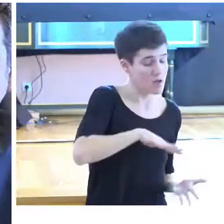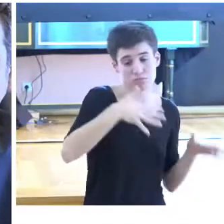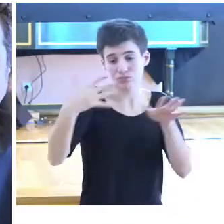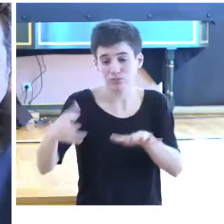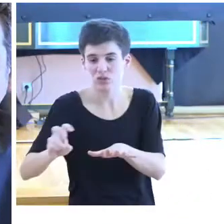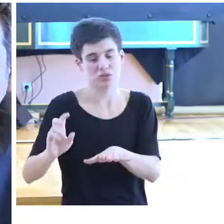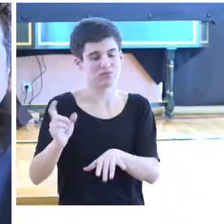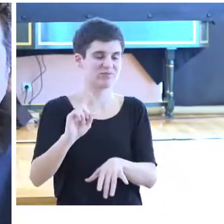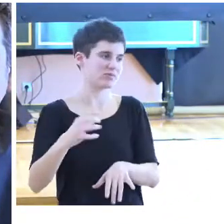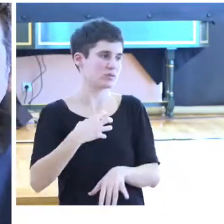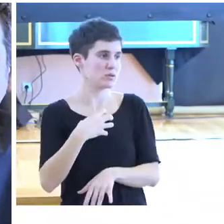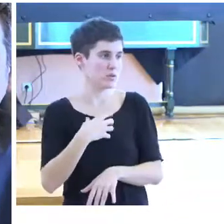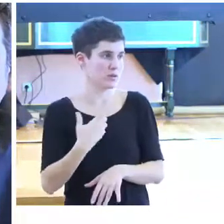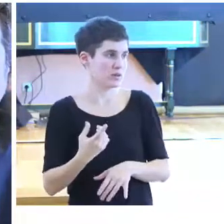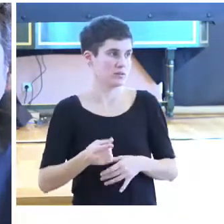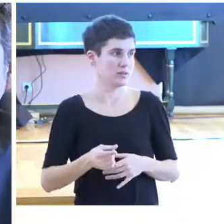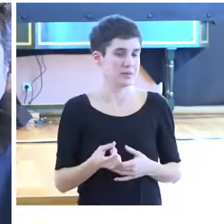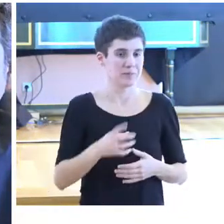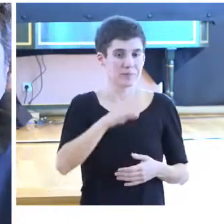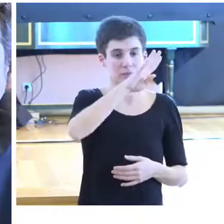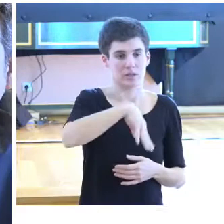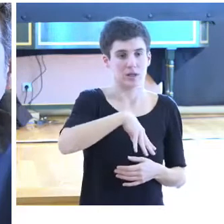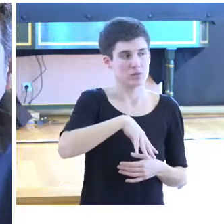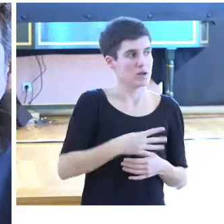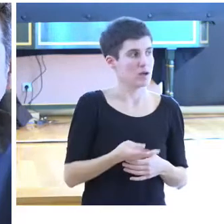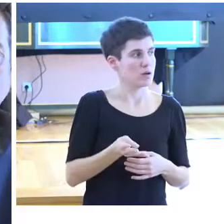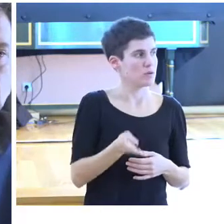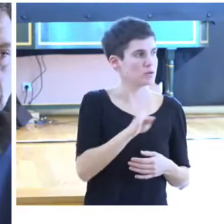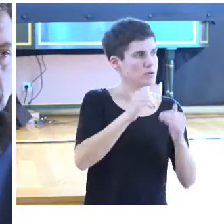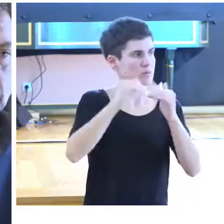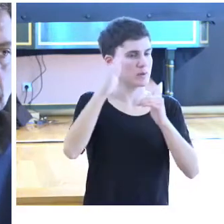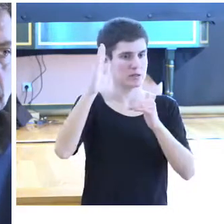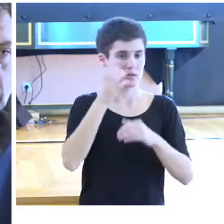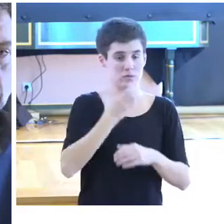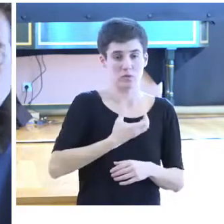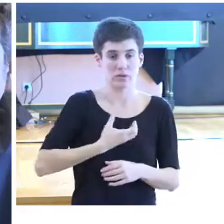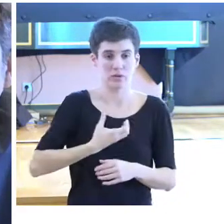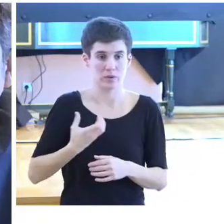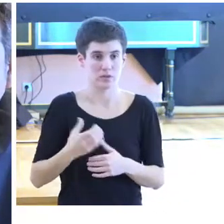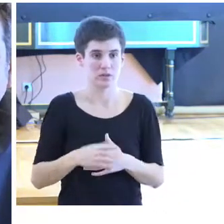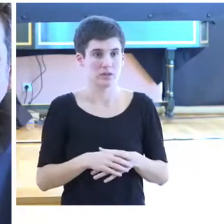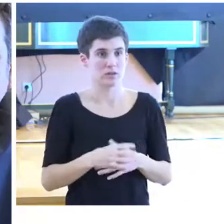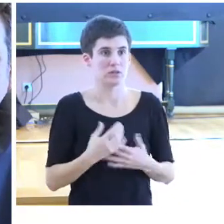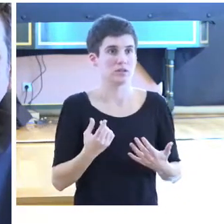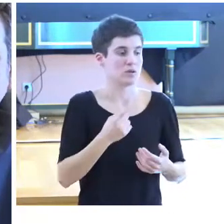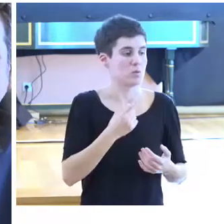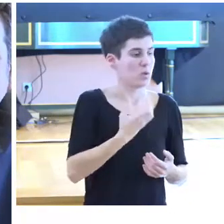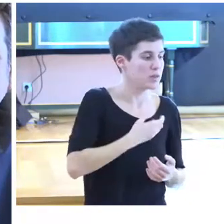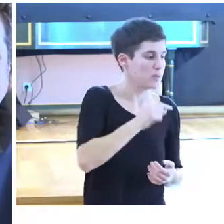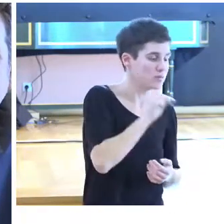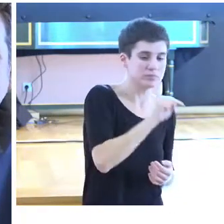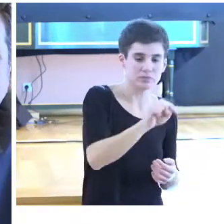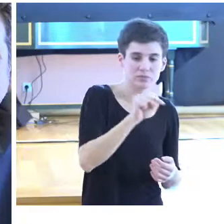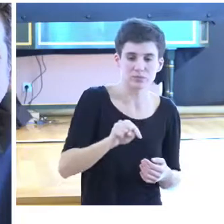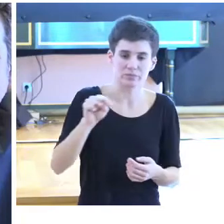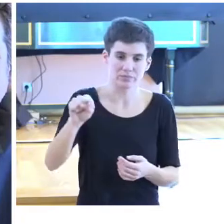948 municipios, lo que haría muy difícil el trabajo de hormiguitas que se ha estado haciendo, de ir municipio por municipio para conseguir el